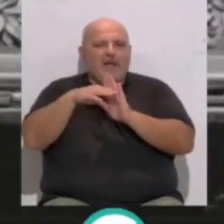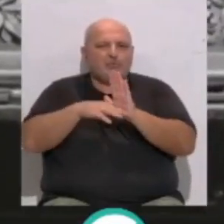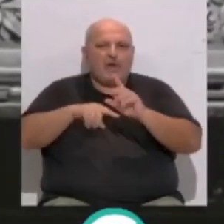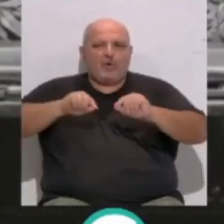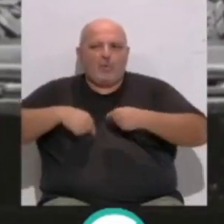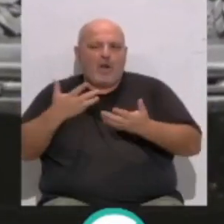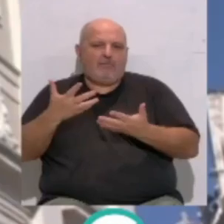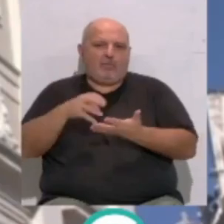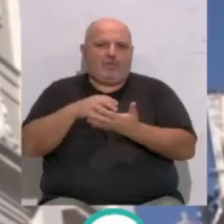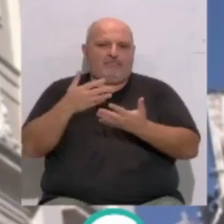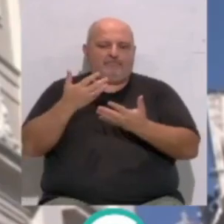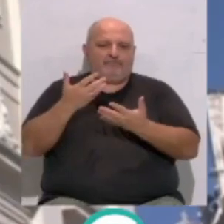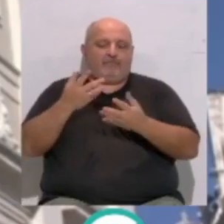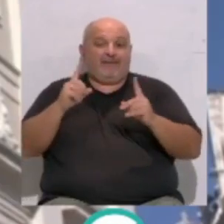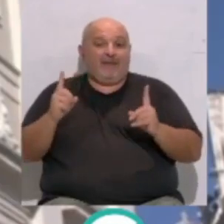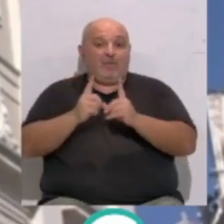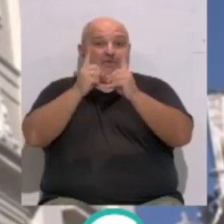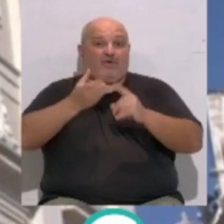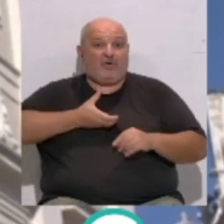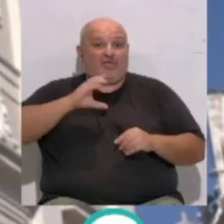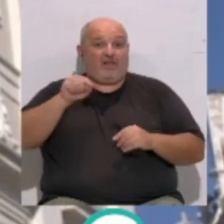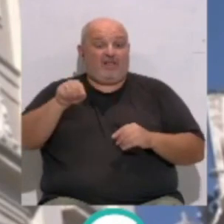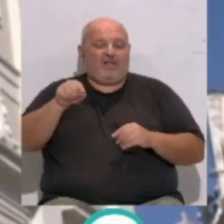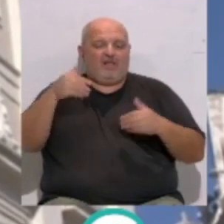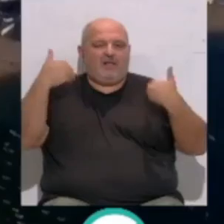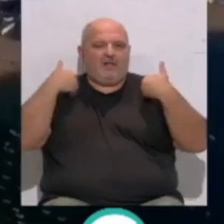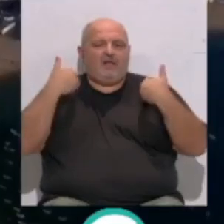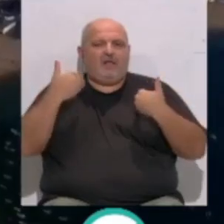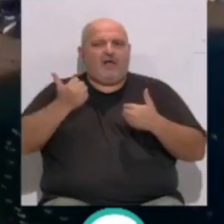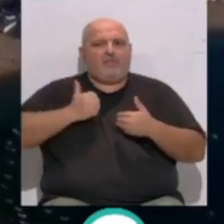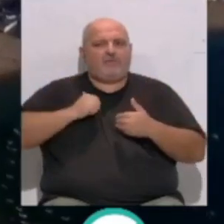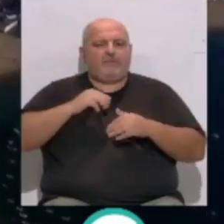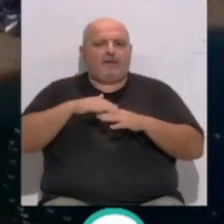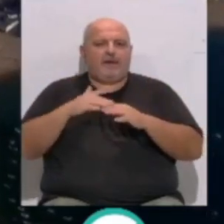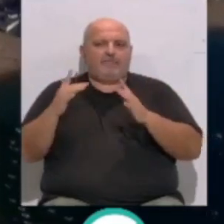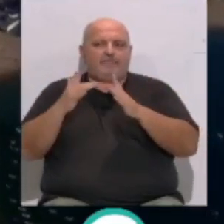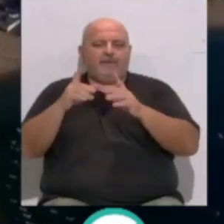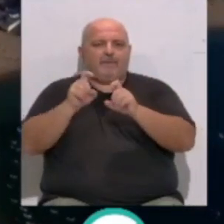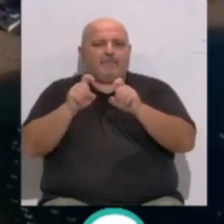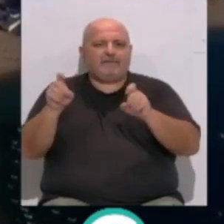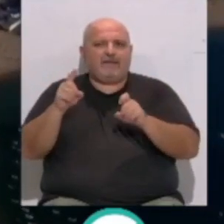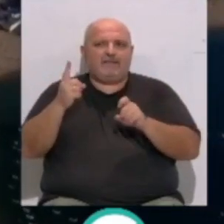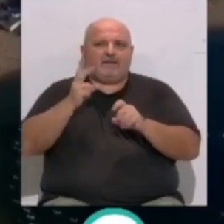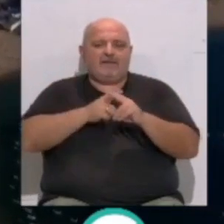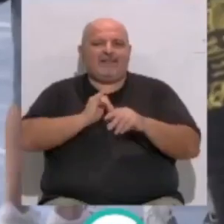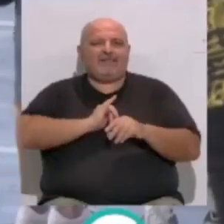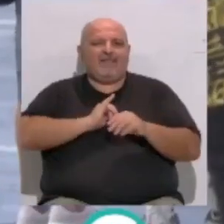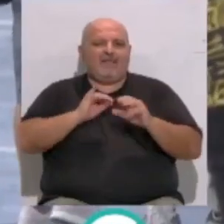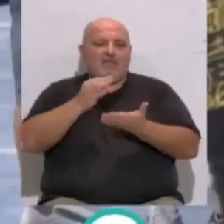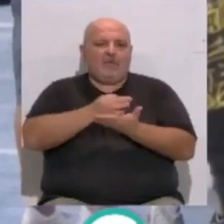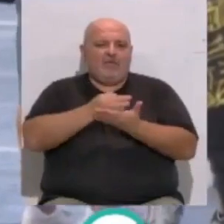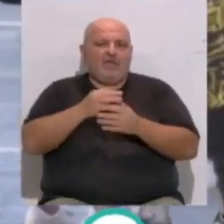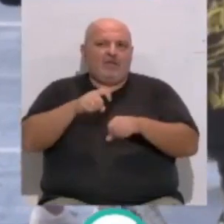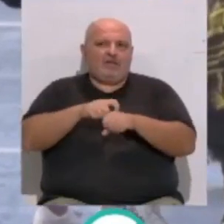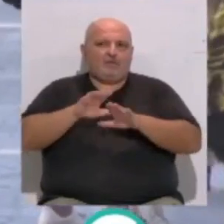contrato. Durante el encuentro, la concejala Montemayor Mures ha aprovechado para compartir con la empresa la identidad de la ciudad y el carácter